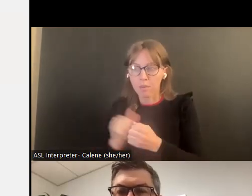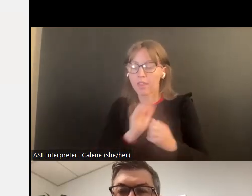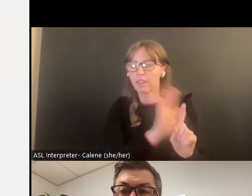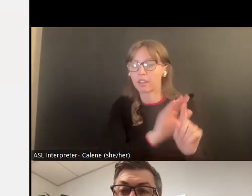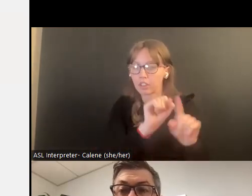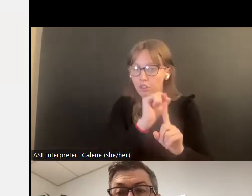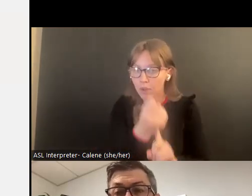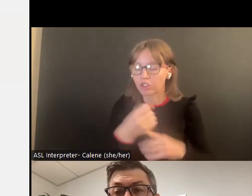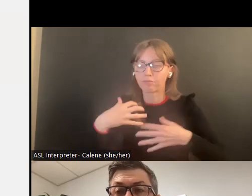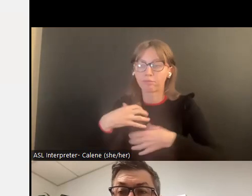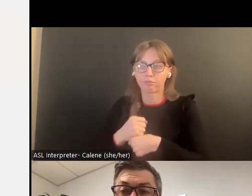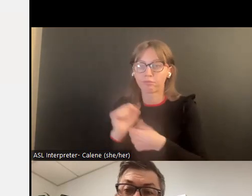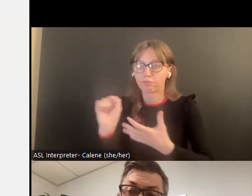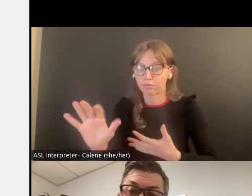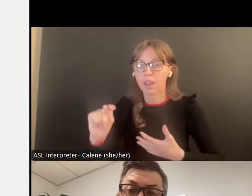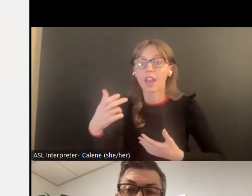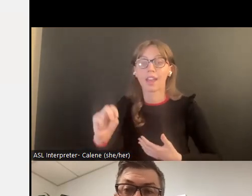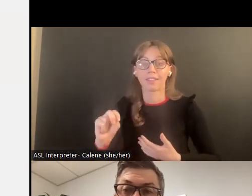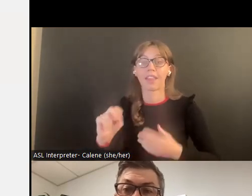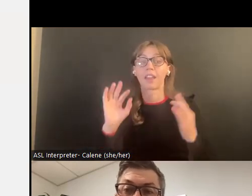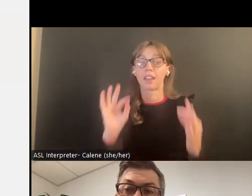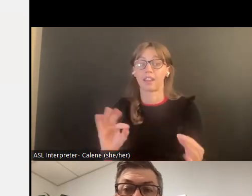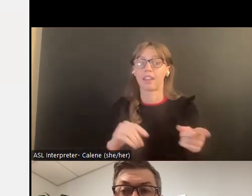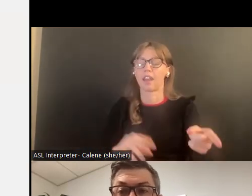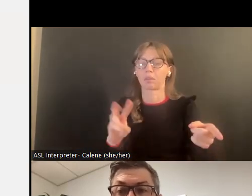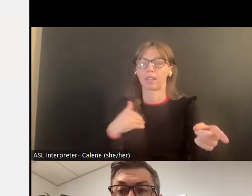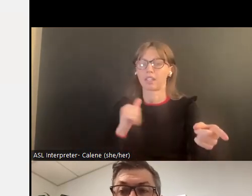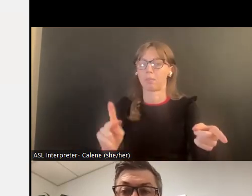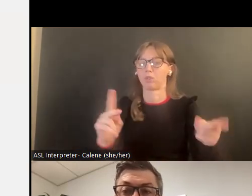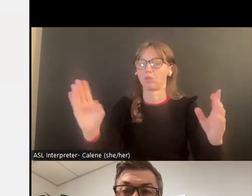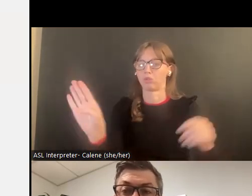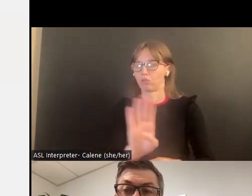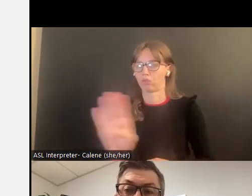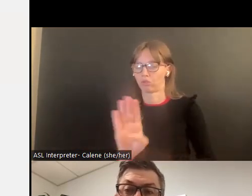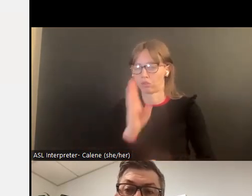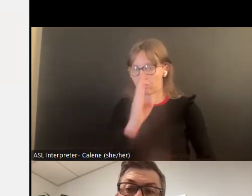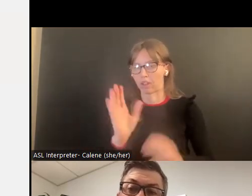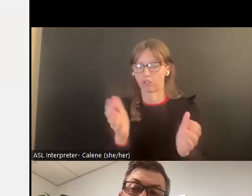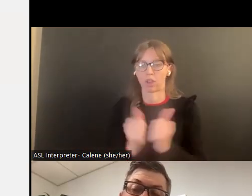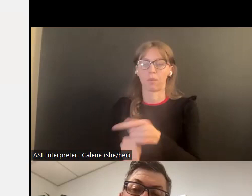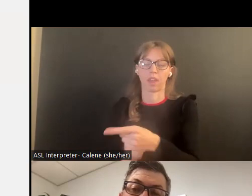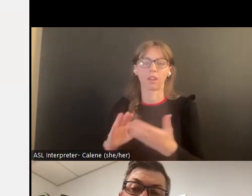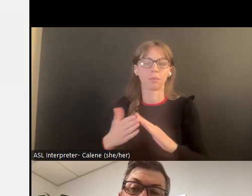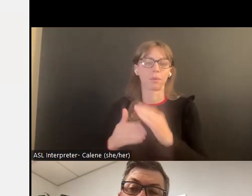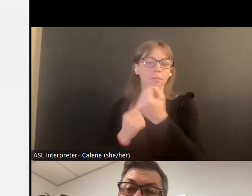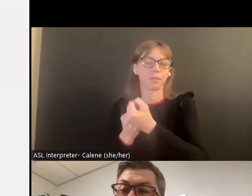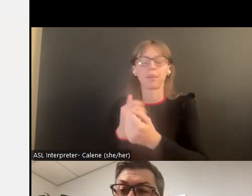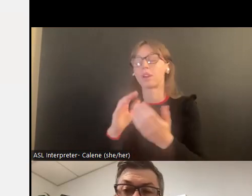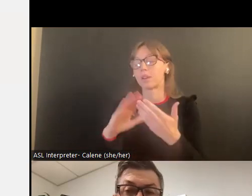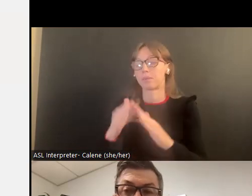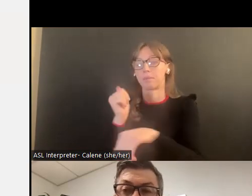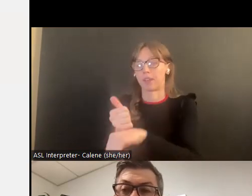organización o el que va a abogar por la víctima. Y entonces la víctima tendrá oportunidad para hablar directamente con un